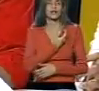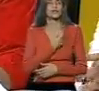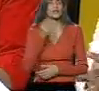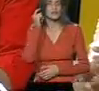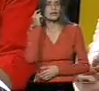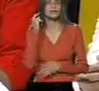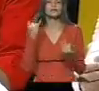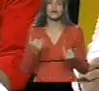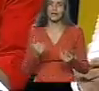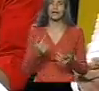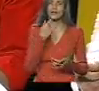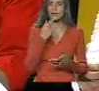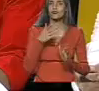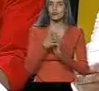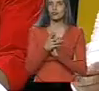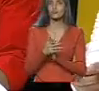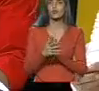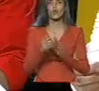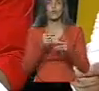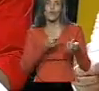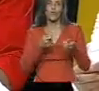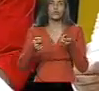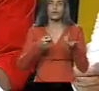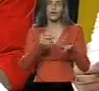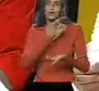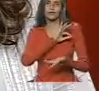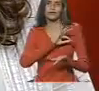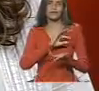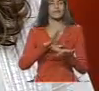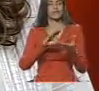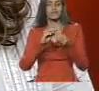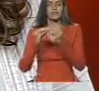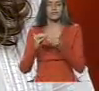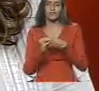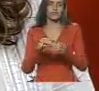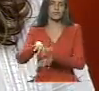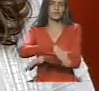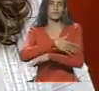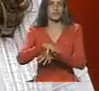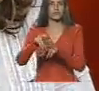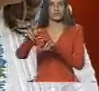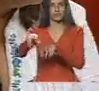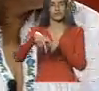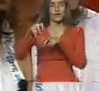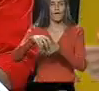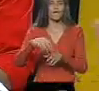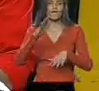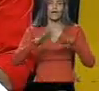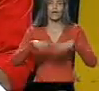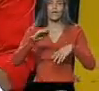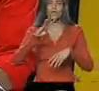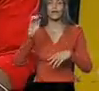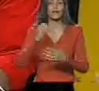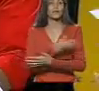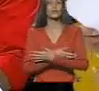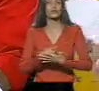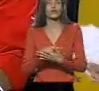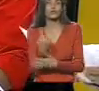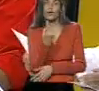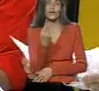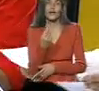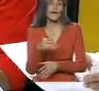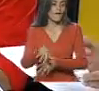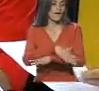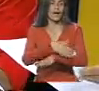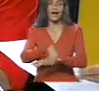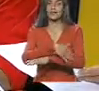González, fíjense ustedes, vamos a la Contraloría Social. Recuperación de la vialidad agrícola de la subregión de Barlovento, 40 millones. Solo en vialidad,